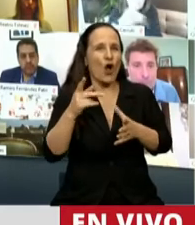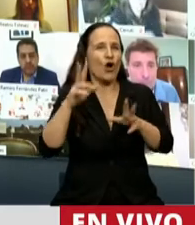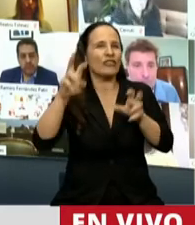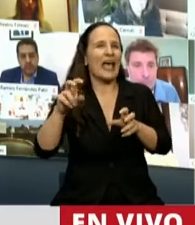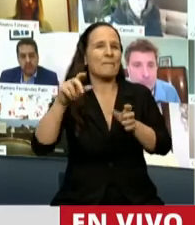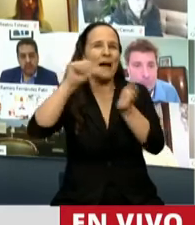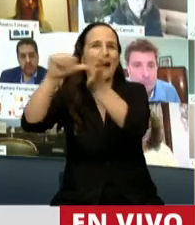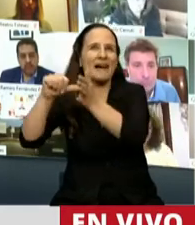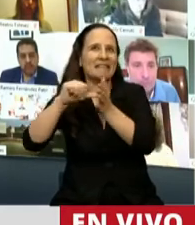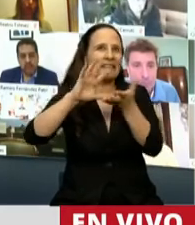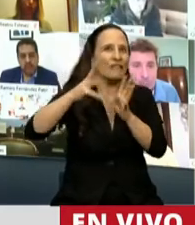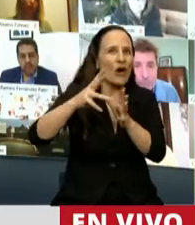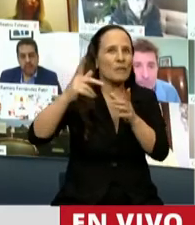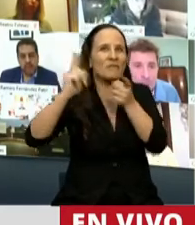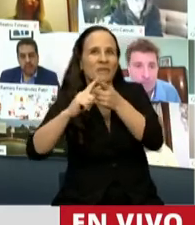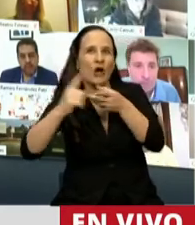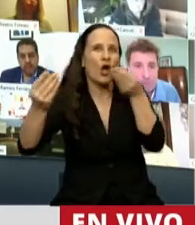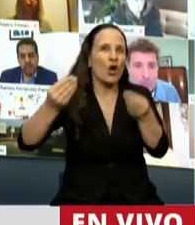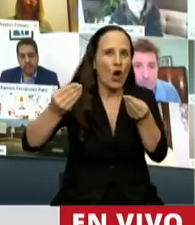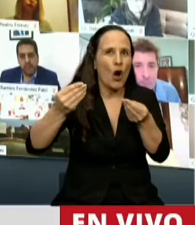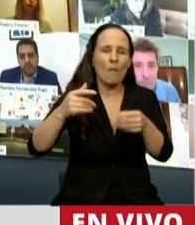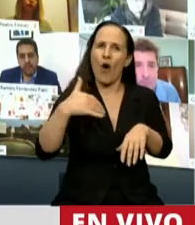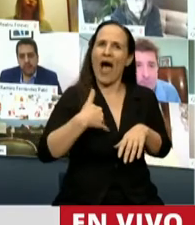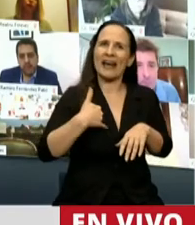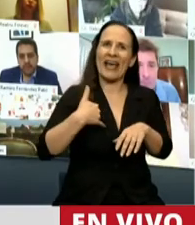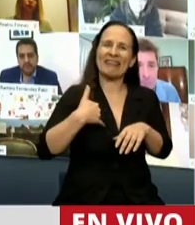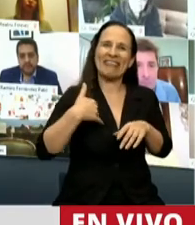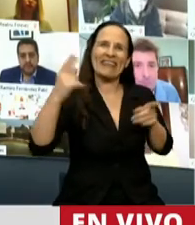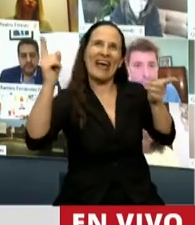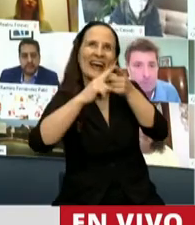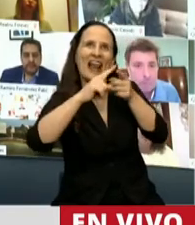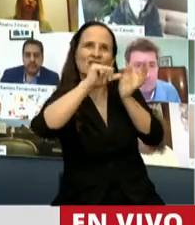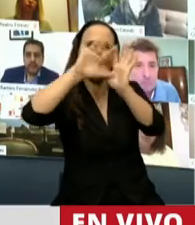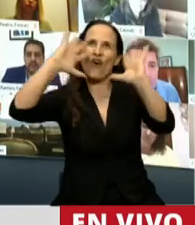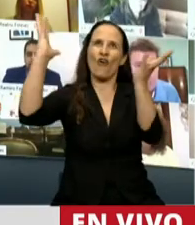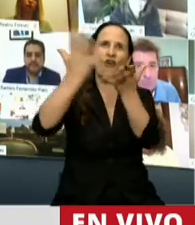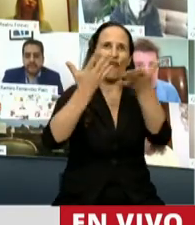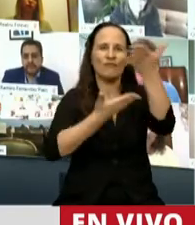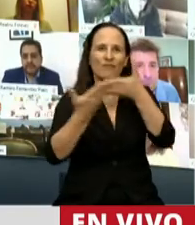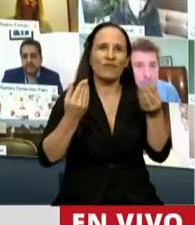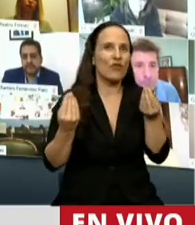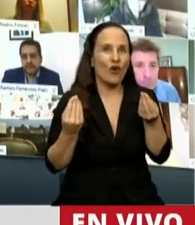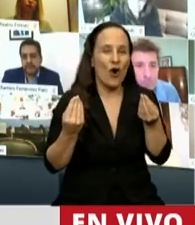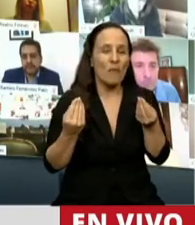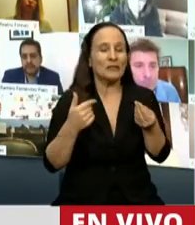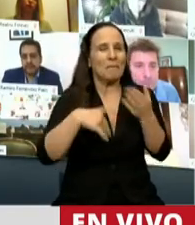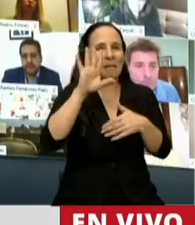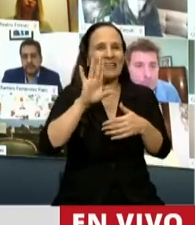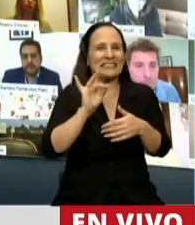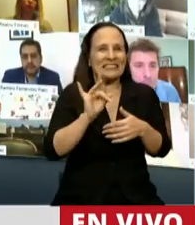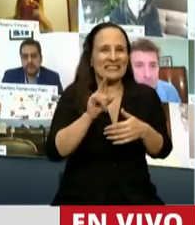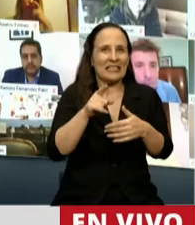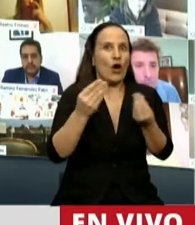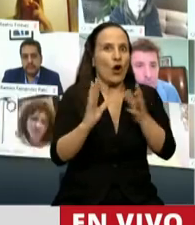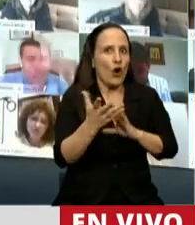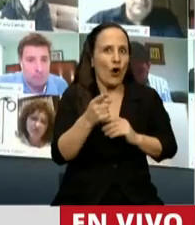internacional y de posicionamiento de la Argentina en el mundo, que dificultan la eficacia de nuestro país a la hora